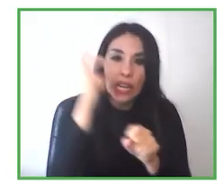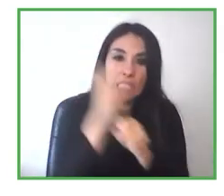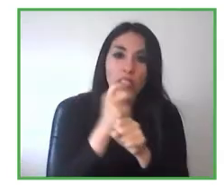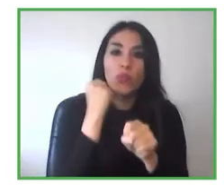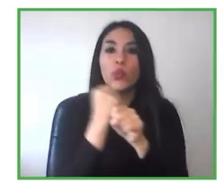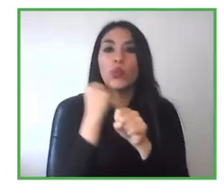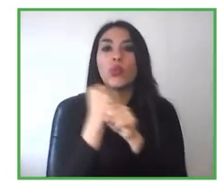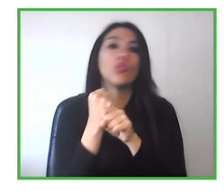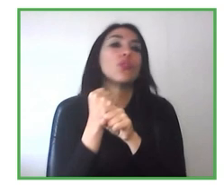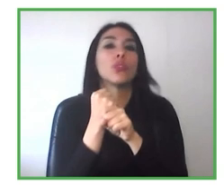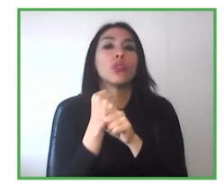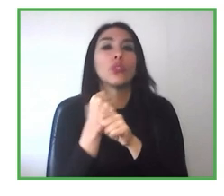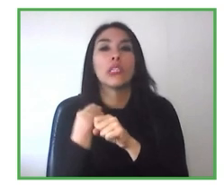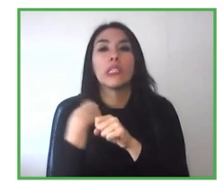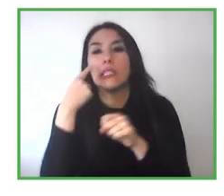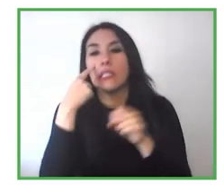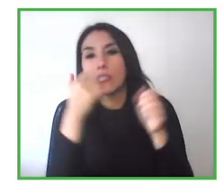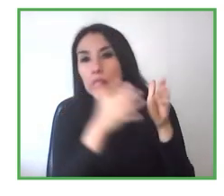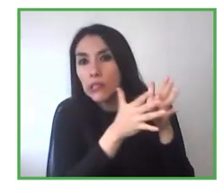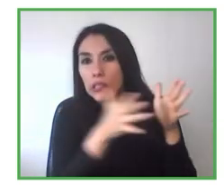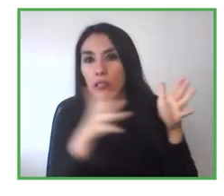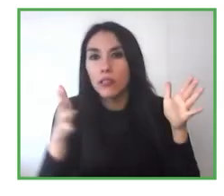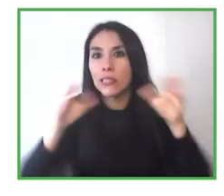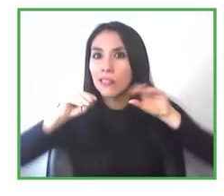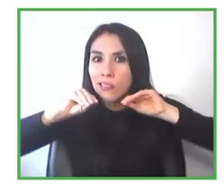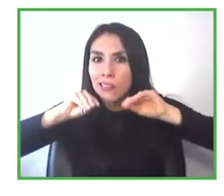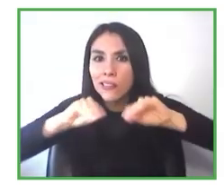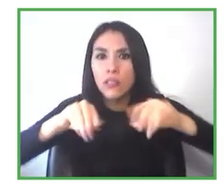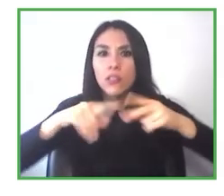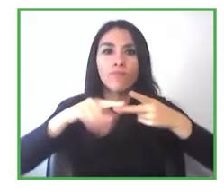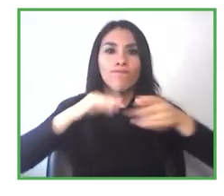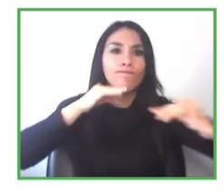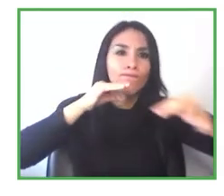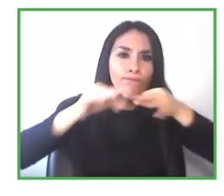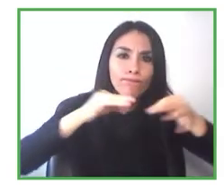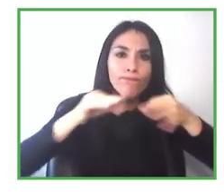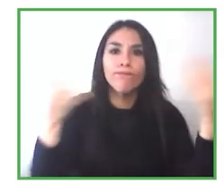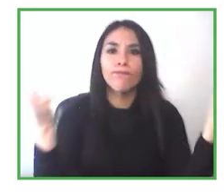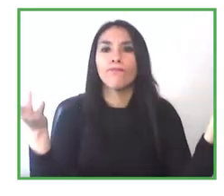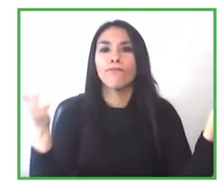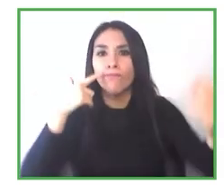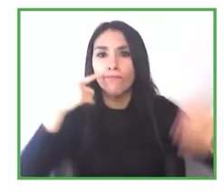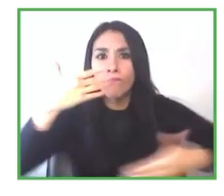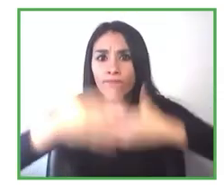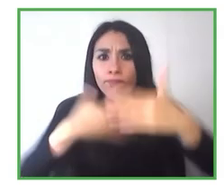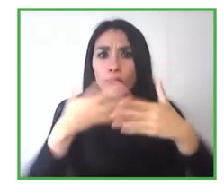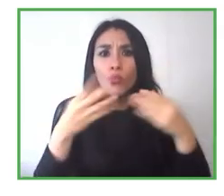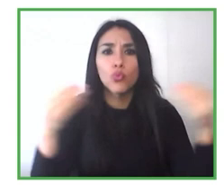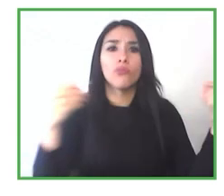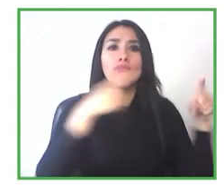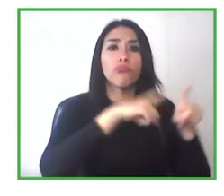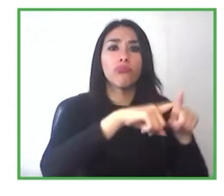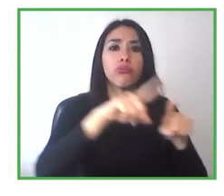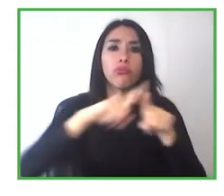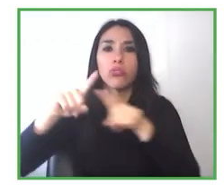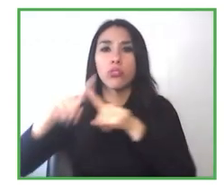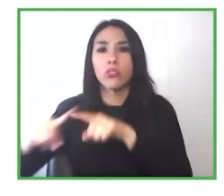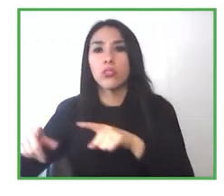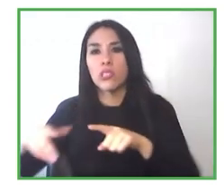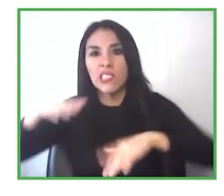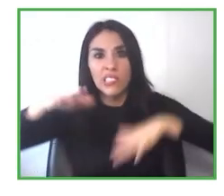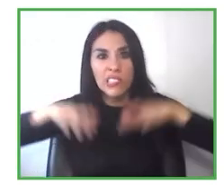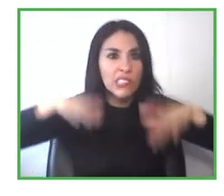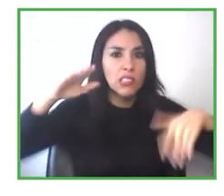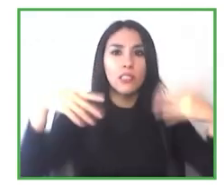de que muchas veces nos encontramos con muchas organizaciones, con muchas empresas que todavía tienen mucho desconocimiento de la ley,